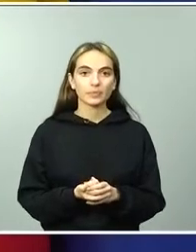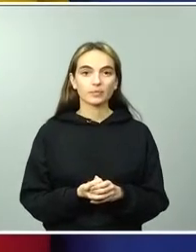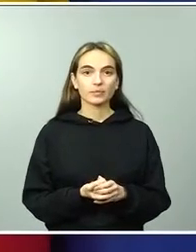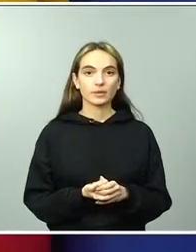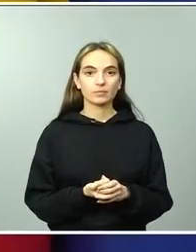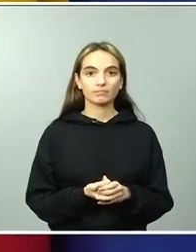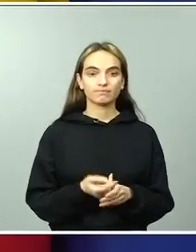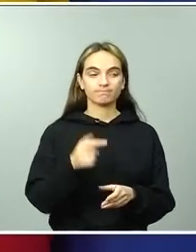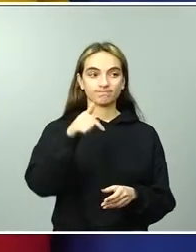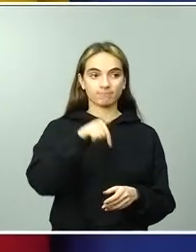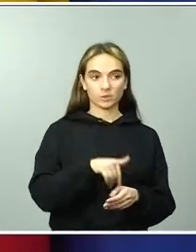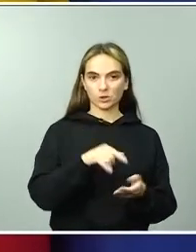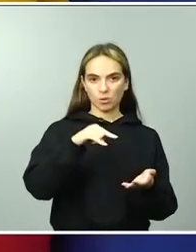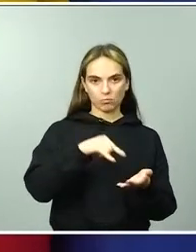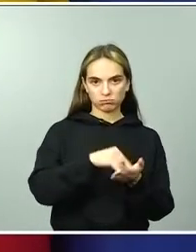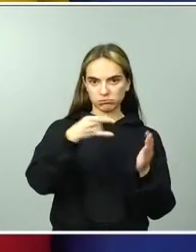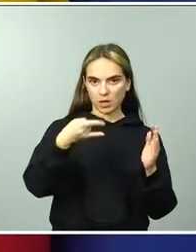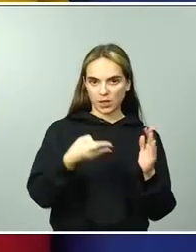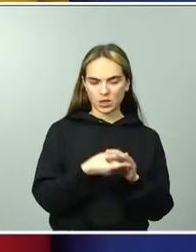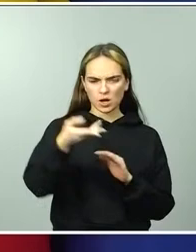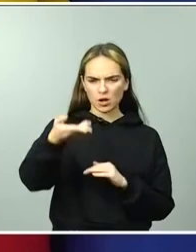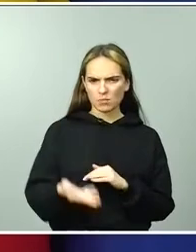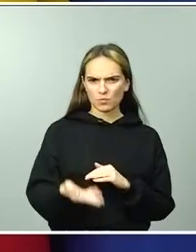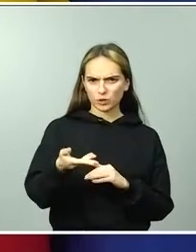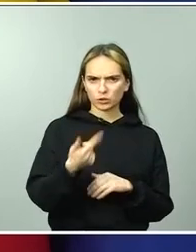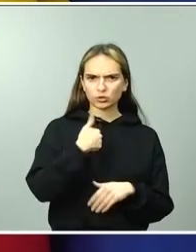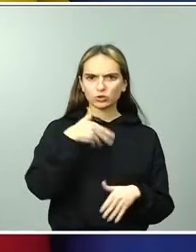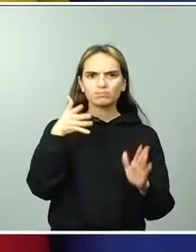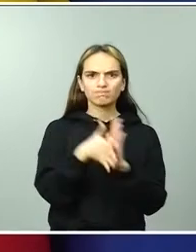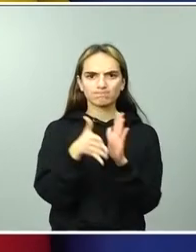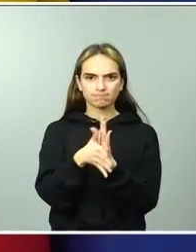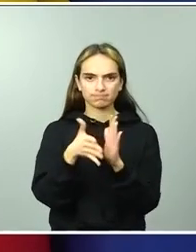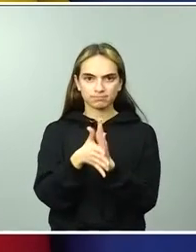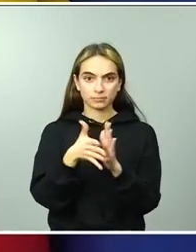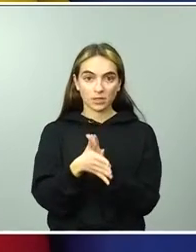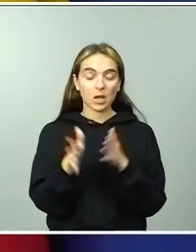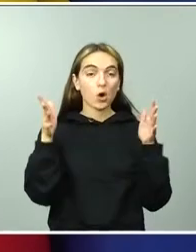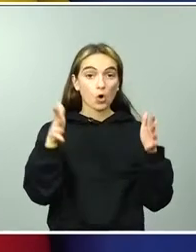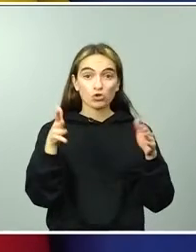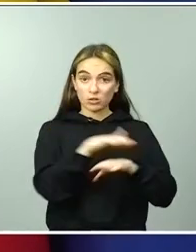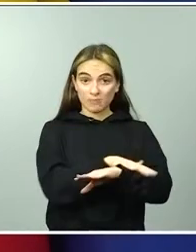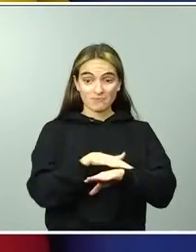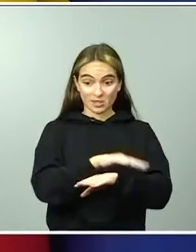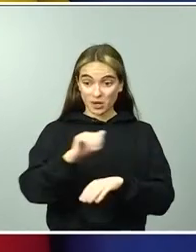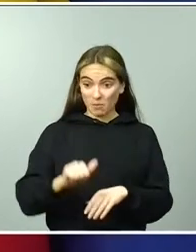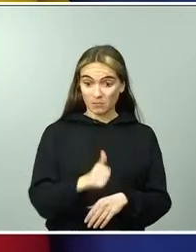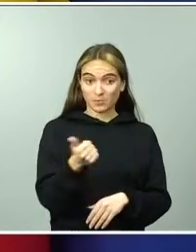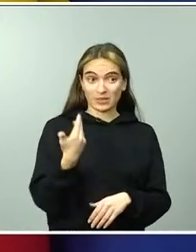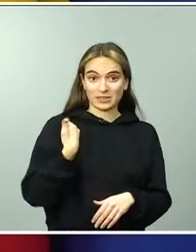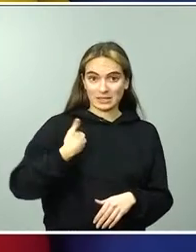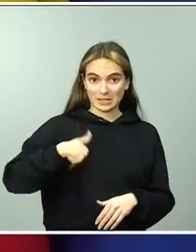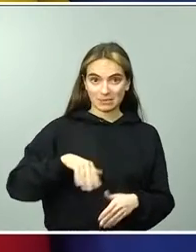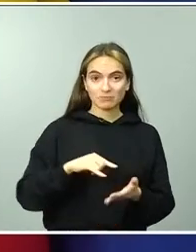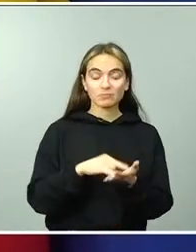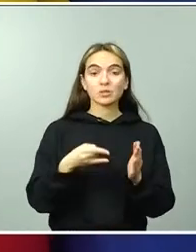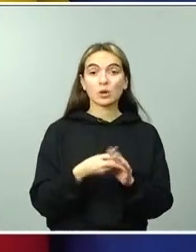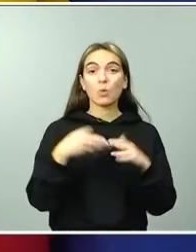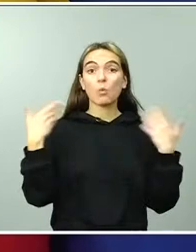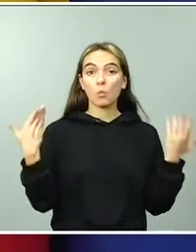las medidas más importantes para este Gobierno que hemos aprobado en el Consejo de Ministros y no es otra sino la inversión